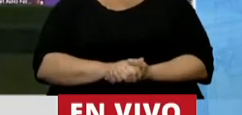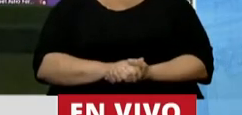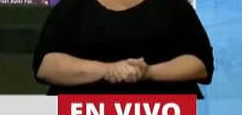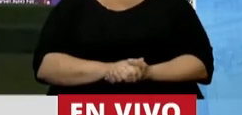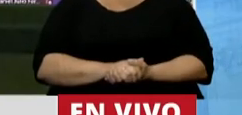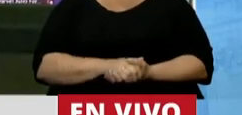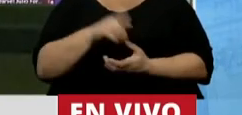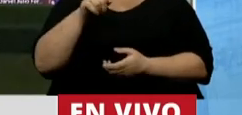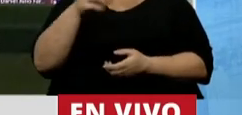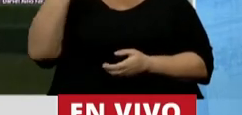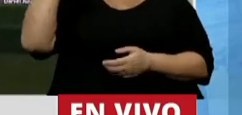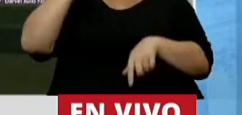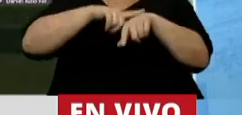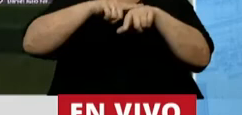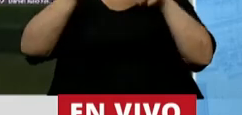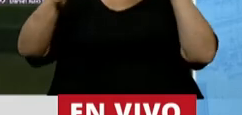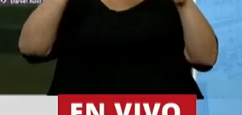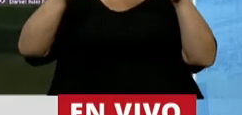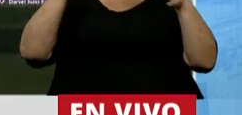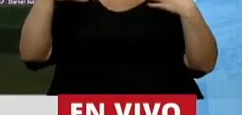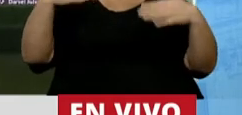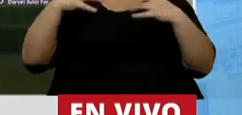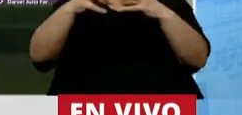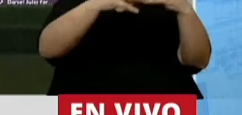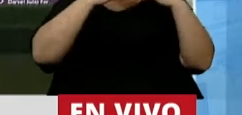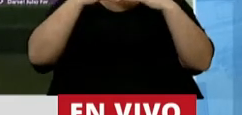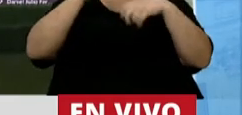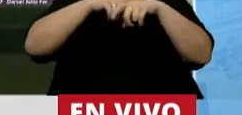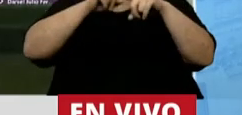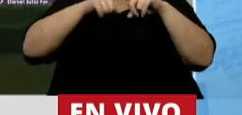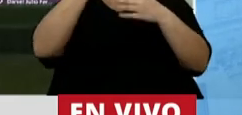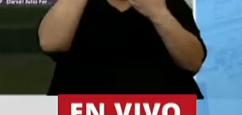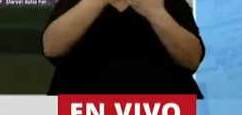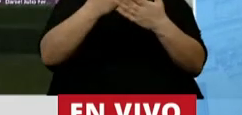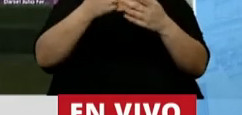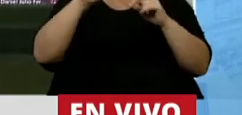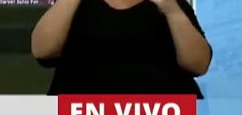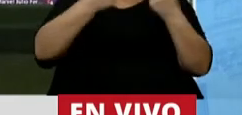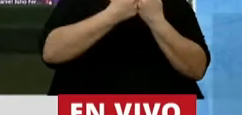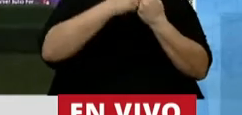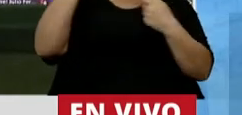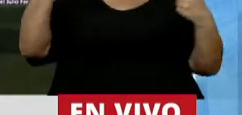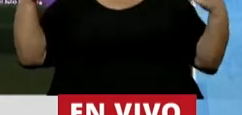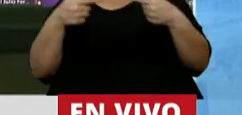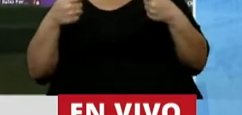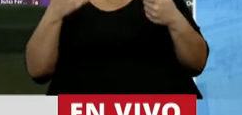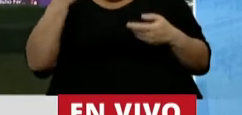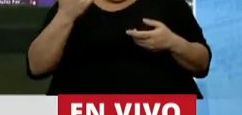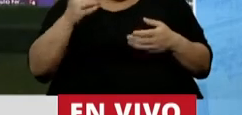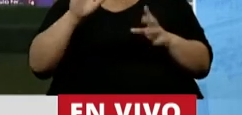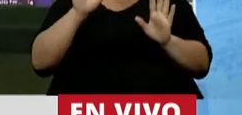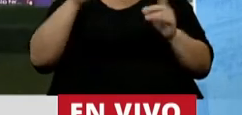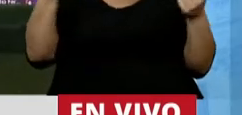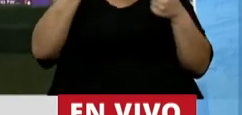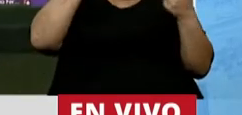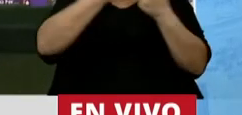Eso fue en tiempos de mucho debate político cara a cara, con acuerdos o no, o